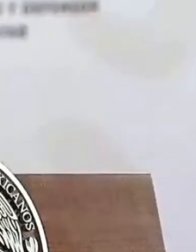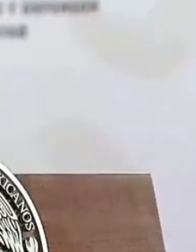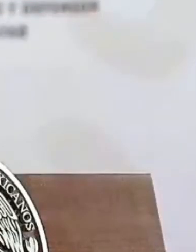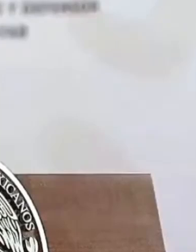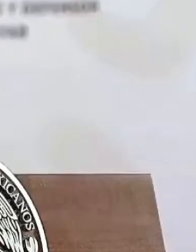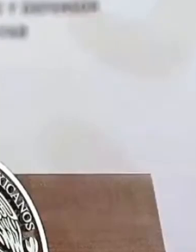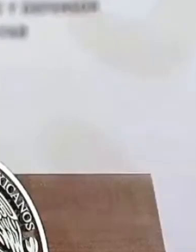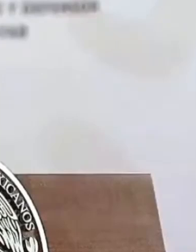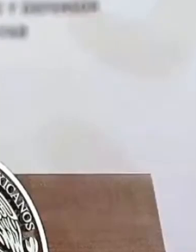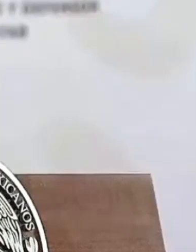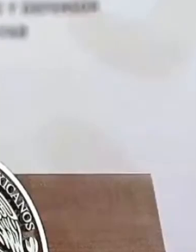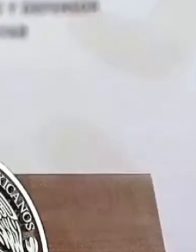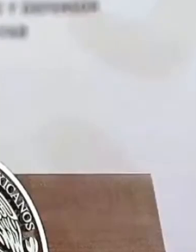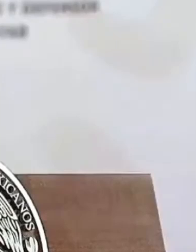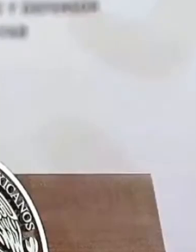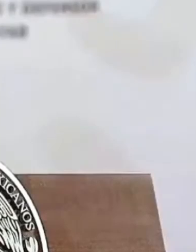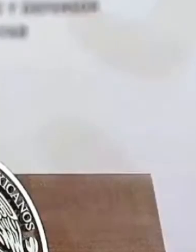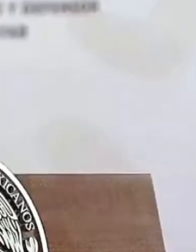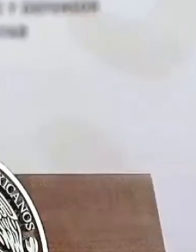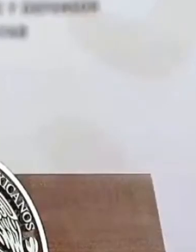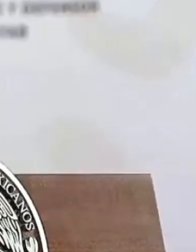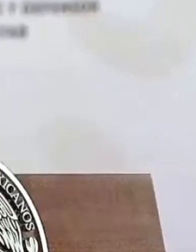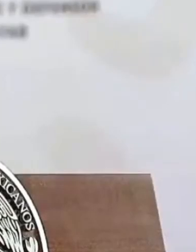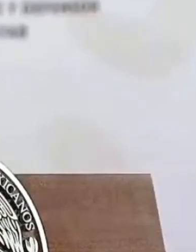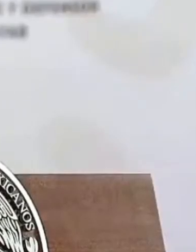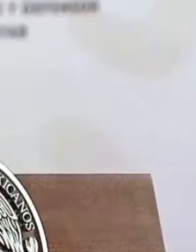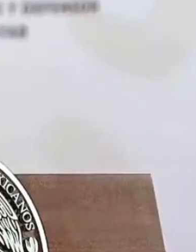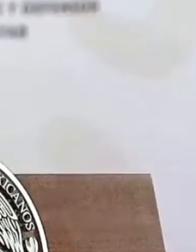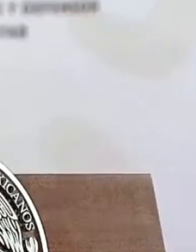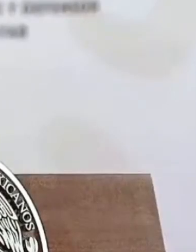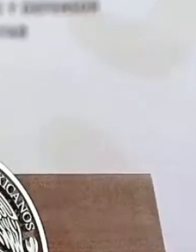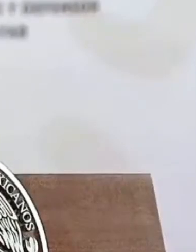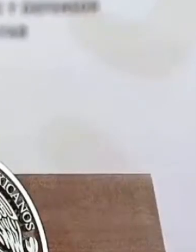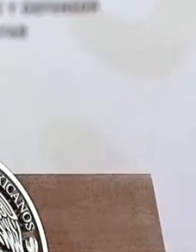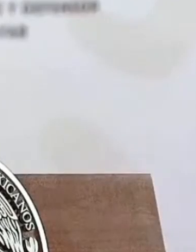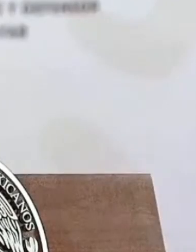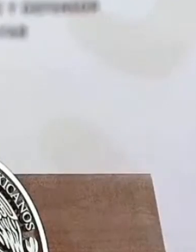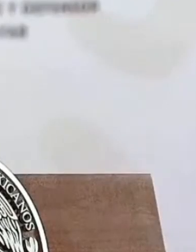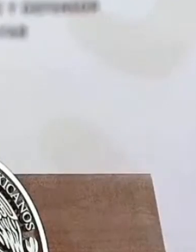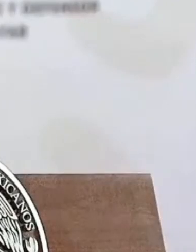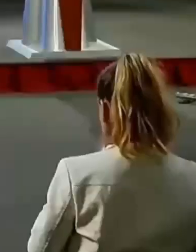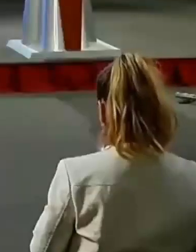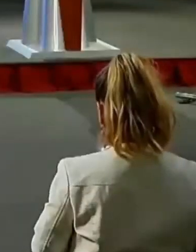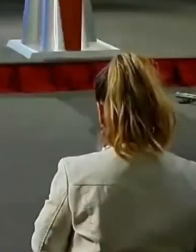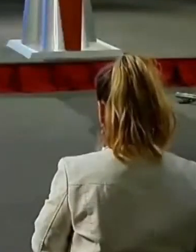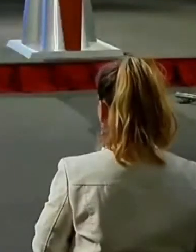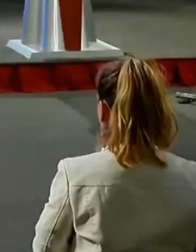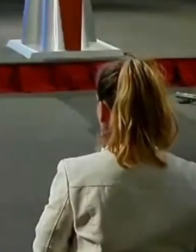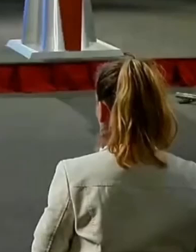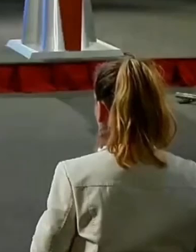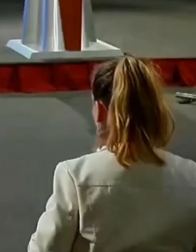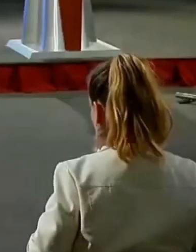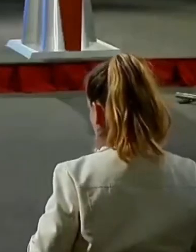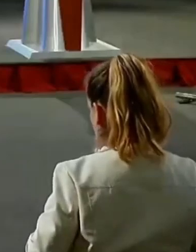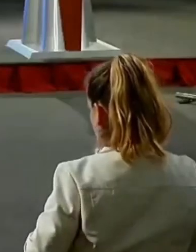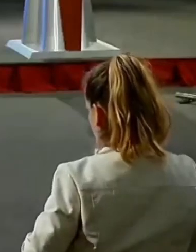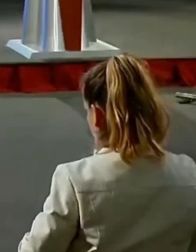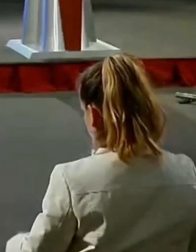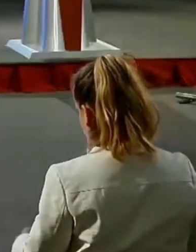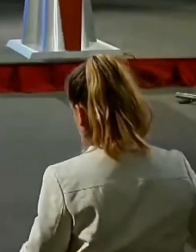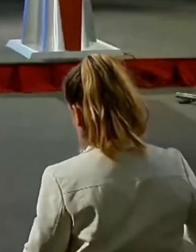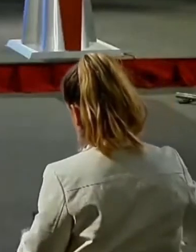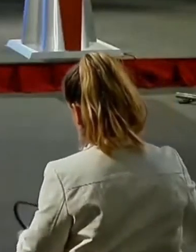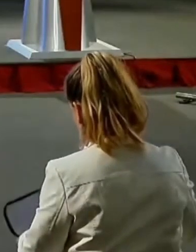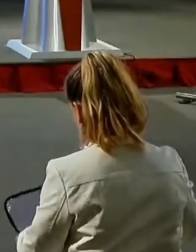Mendoza se justificó horas más tarde por pedirle la aprobación a la ministra Ríos